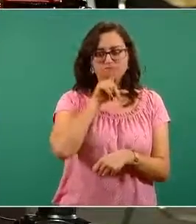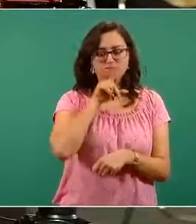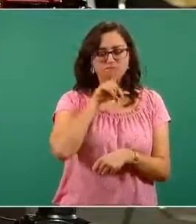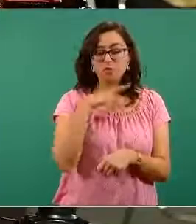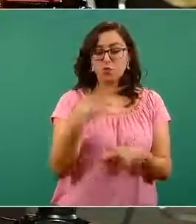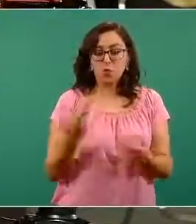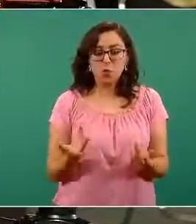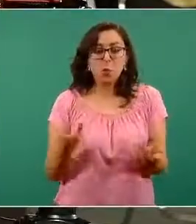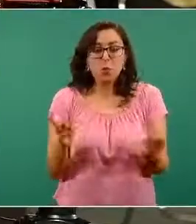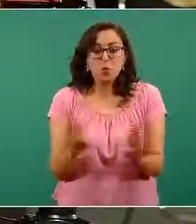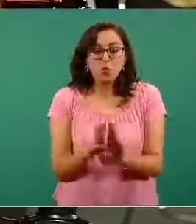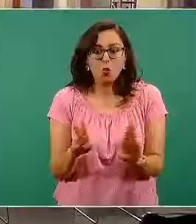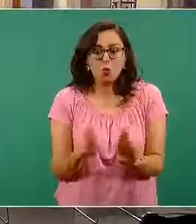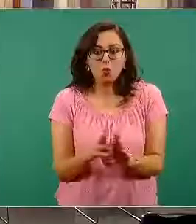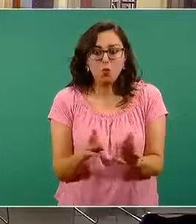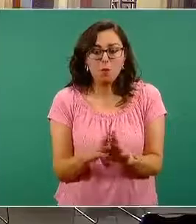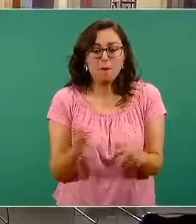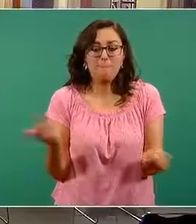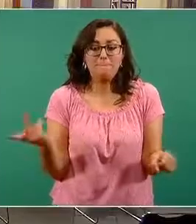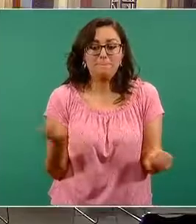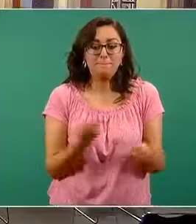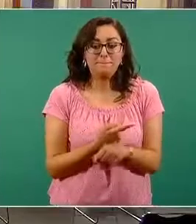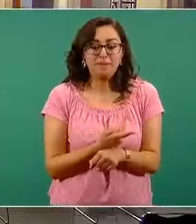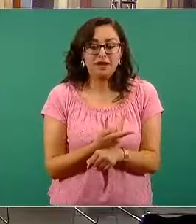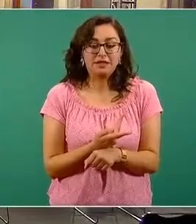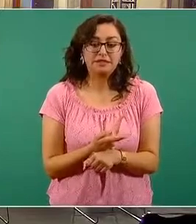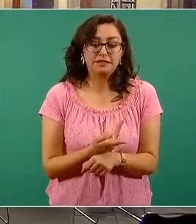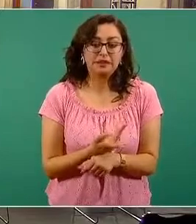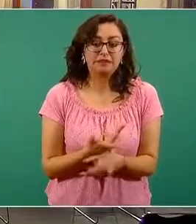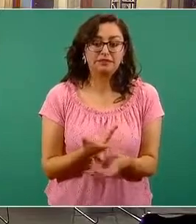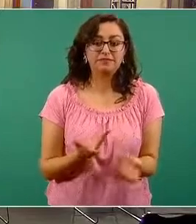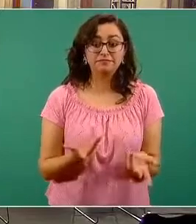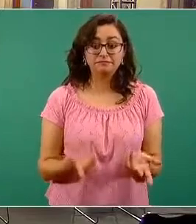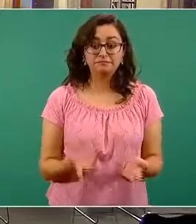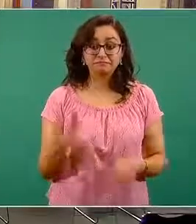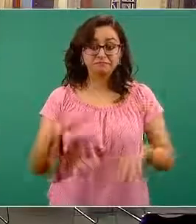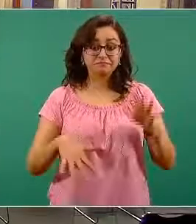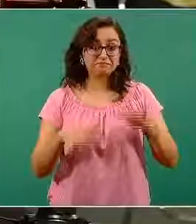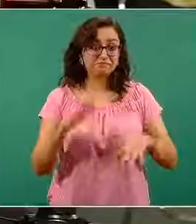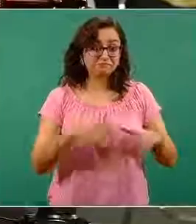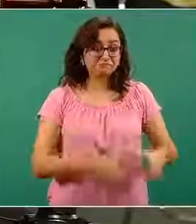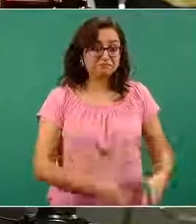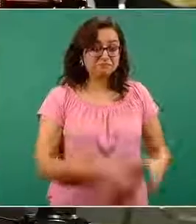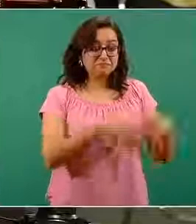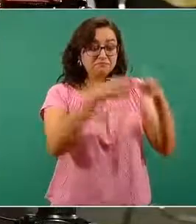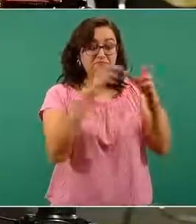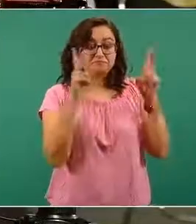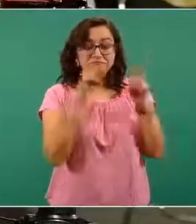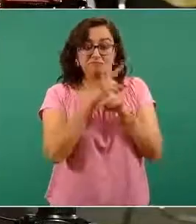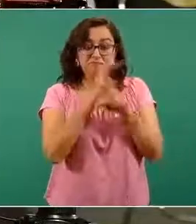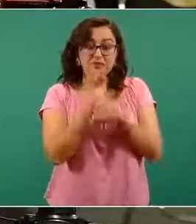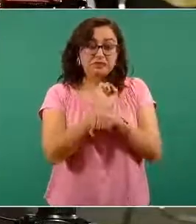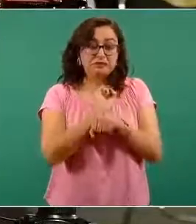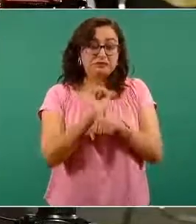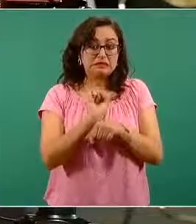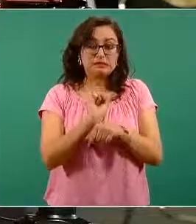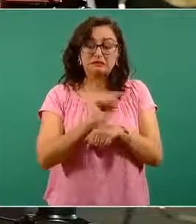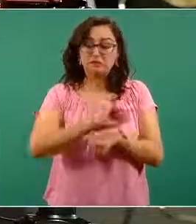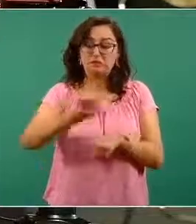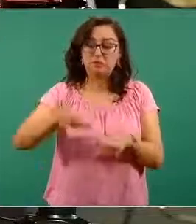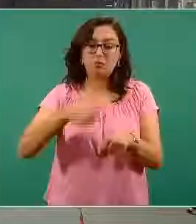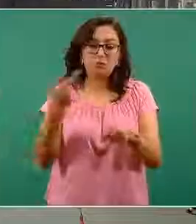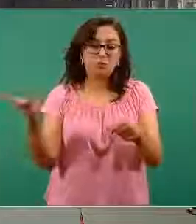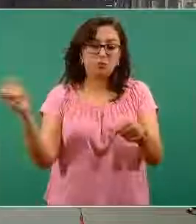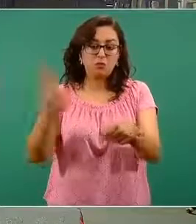bajo y no se tiene la potencia que pudiera tener uno de un hospital para que no lleguen tardíamente a los hospitales?